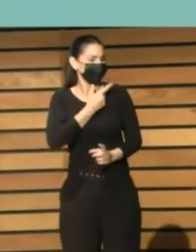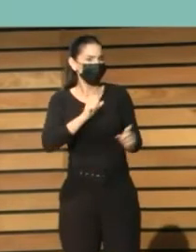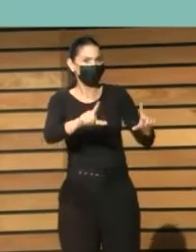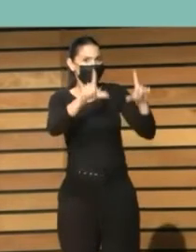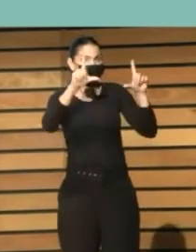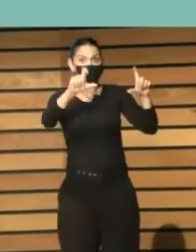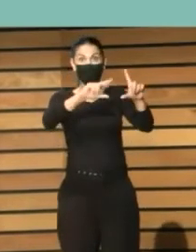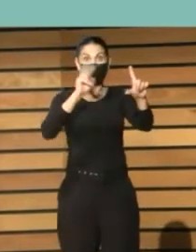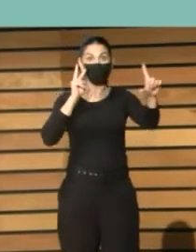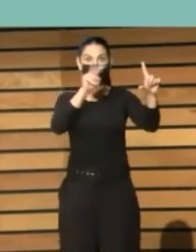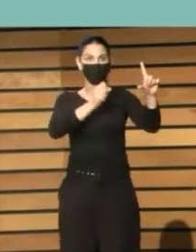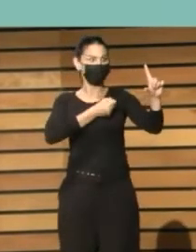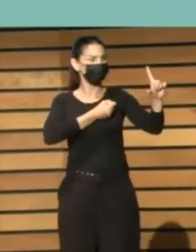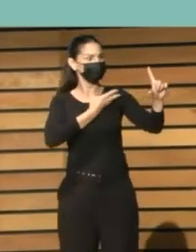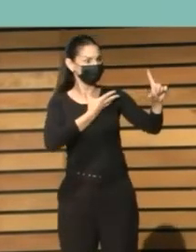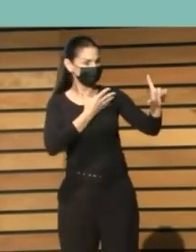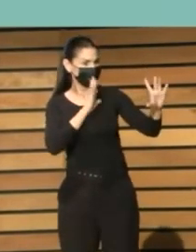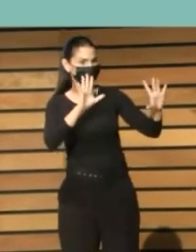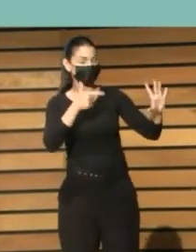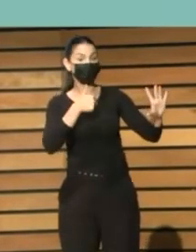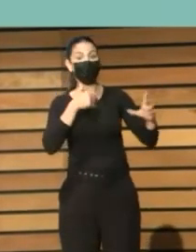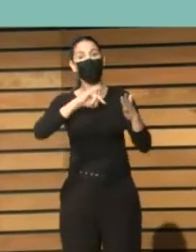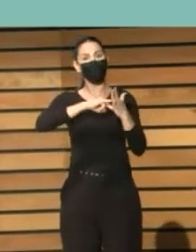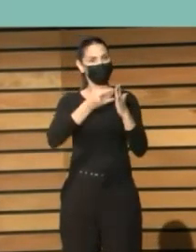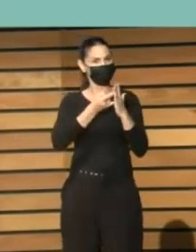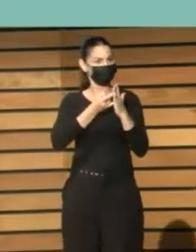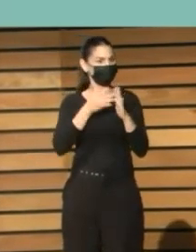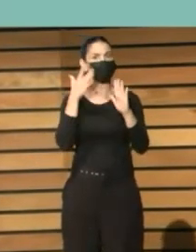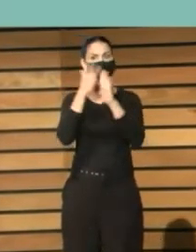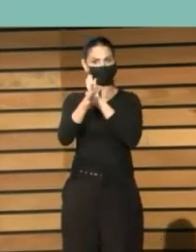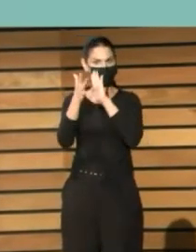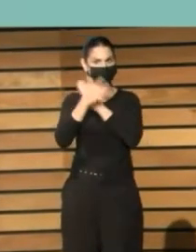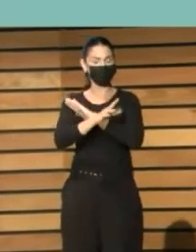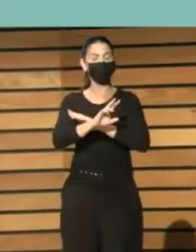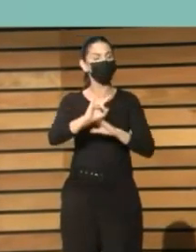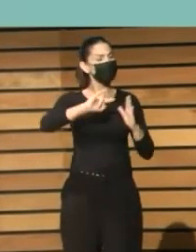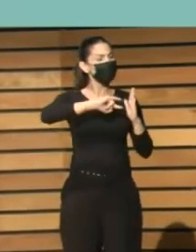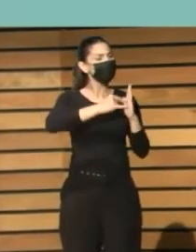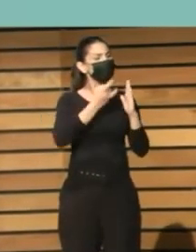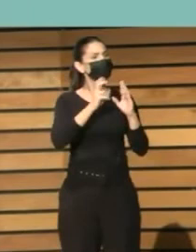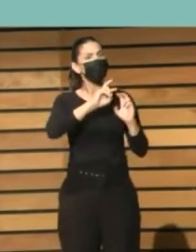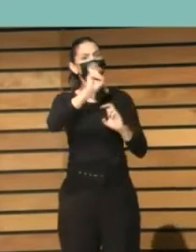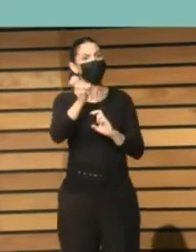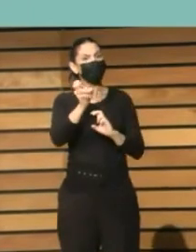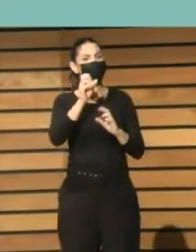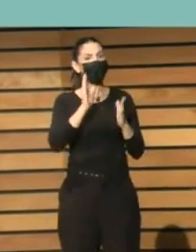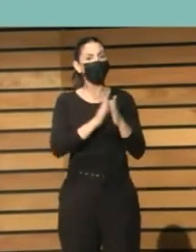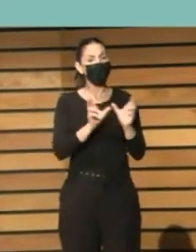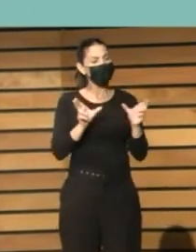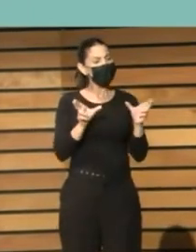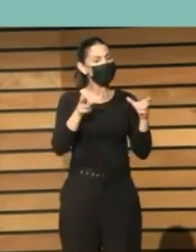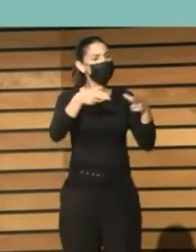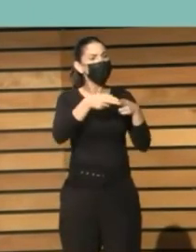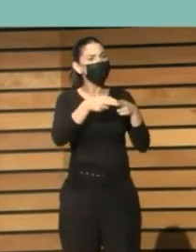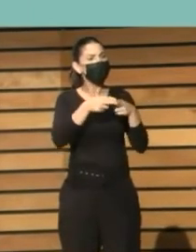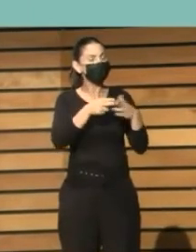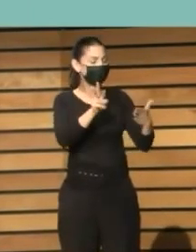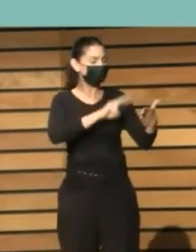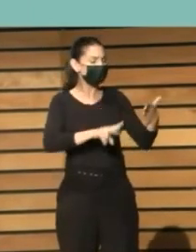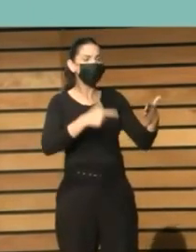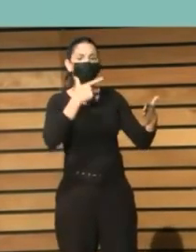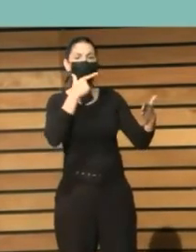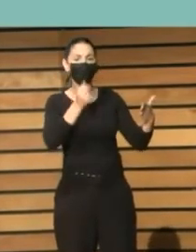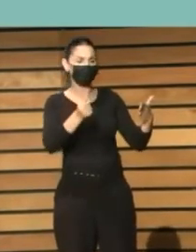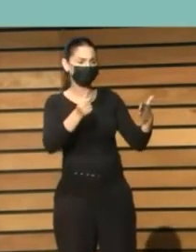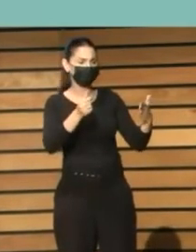intentar trasladarles a ustedes estos proyectos otro proyecto es el Club de Lectura Fácil para ponerlo en marcha